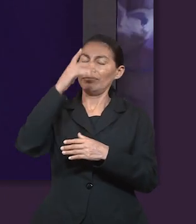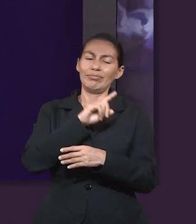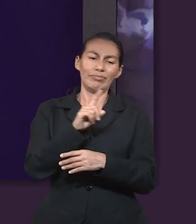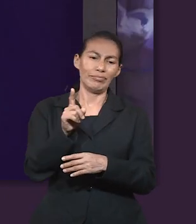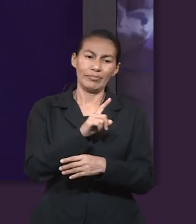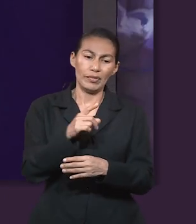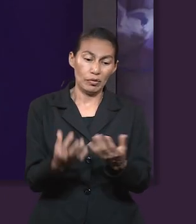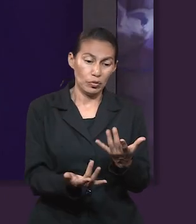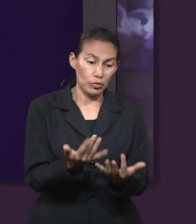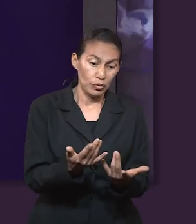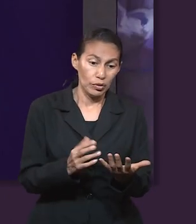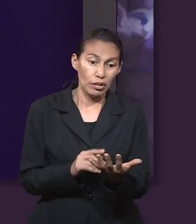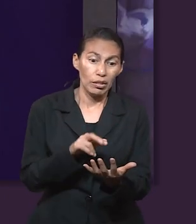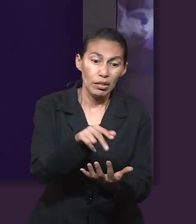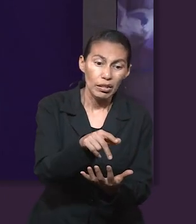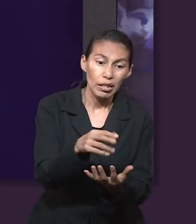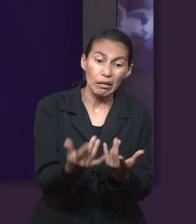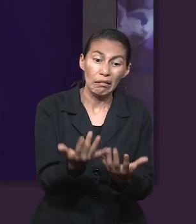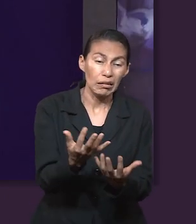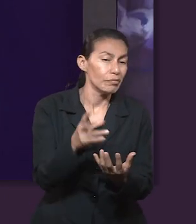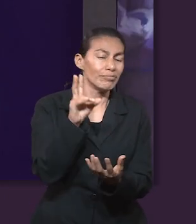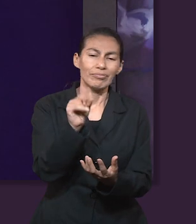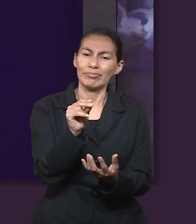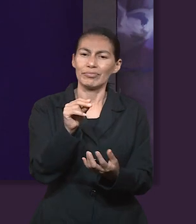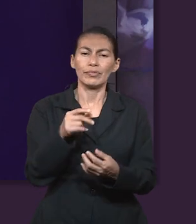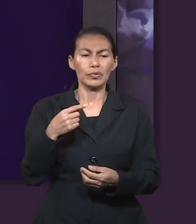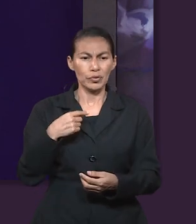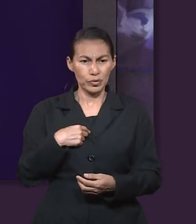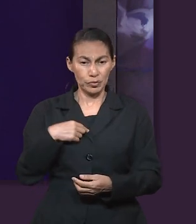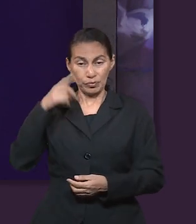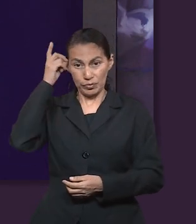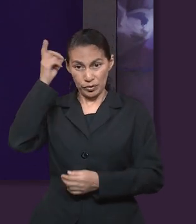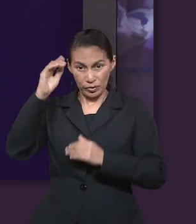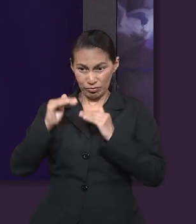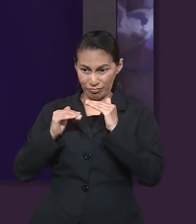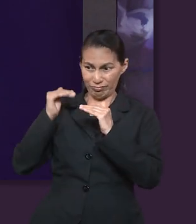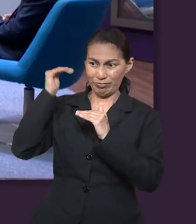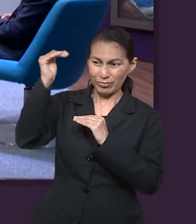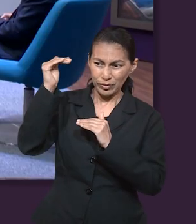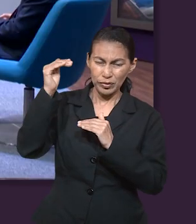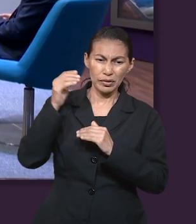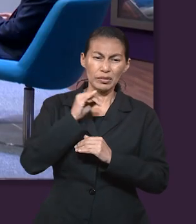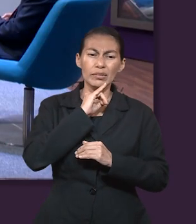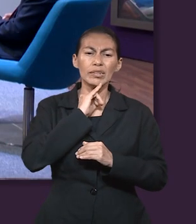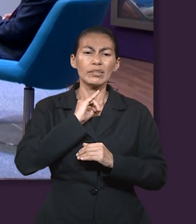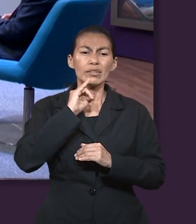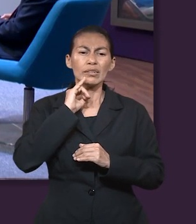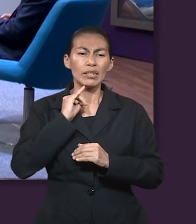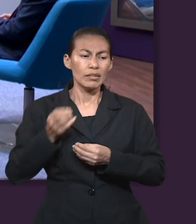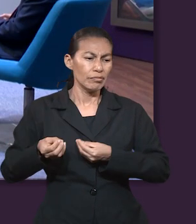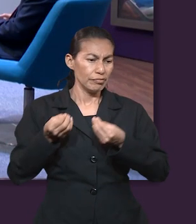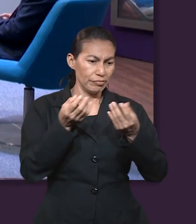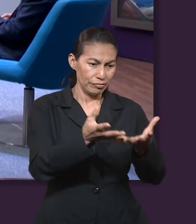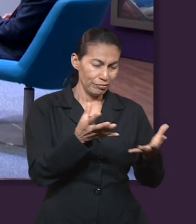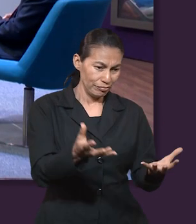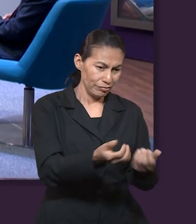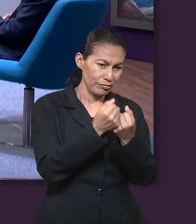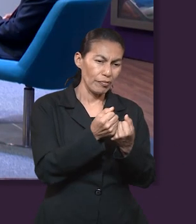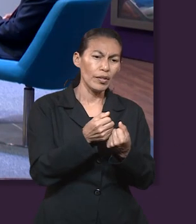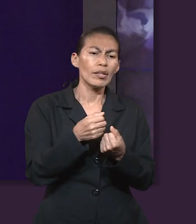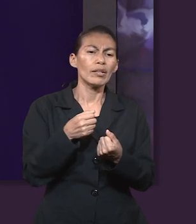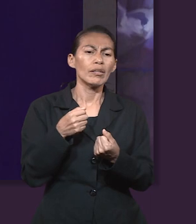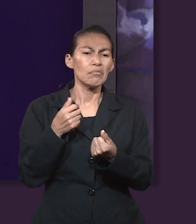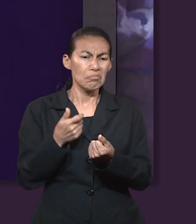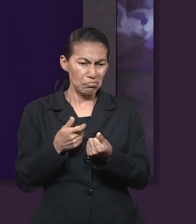no te quemarás ni te abrazarán las llamas. Yo el Señor tu Dios, el Santo de Israel, tu Salvador, yo he entregado a Egipto como